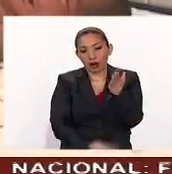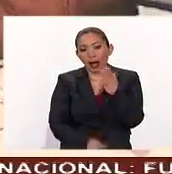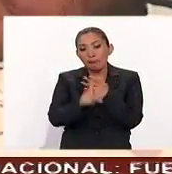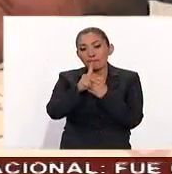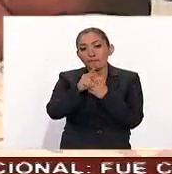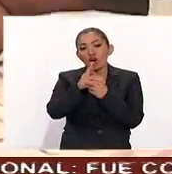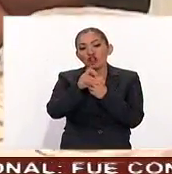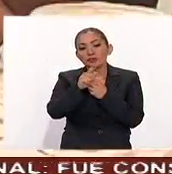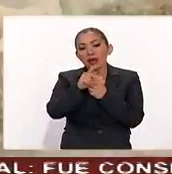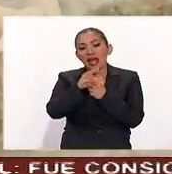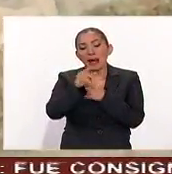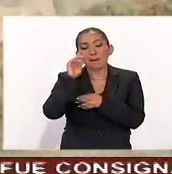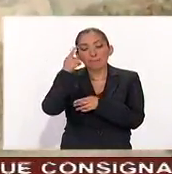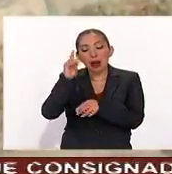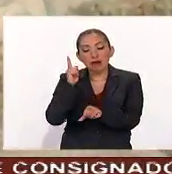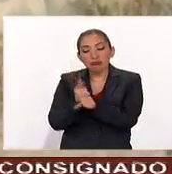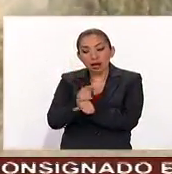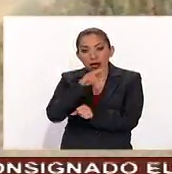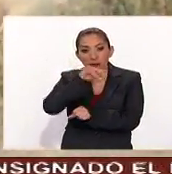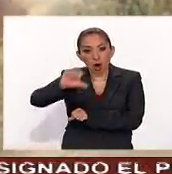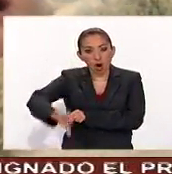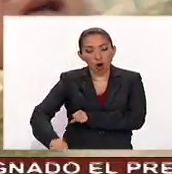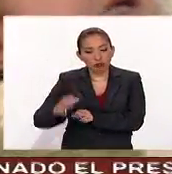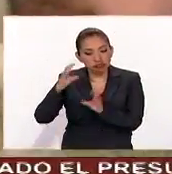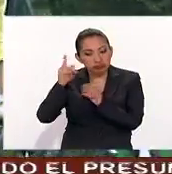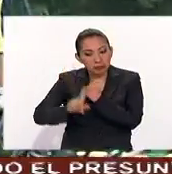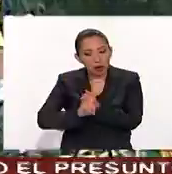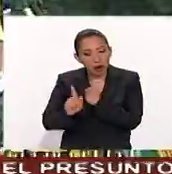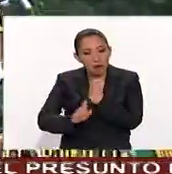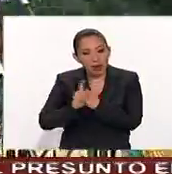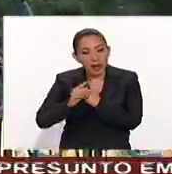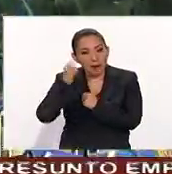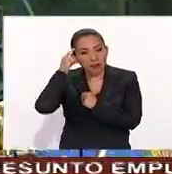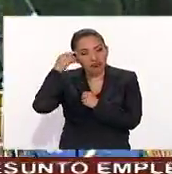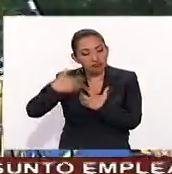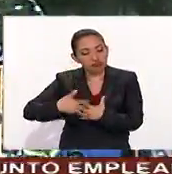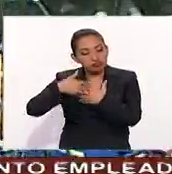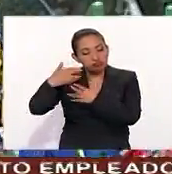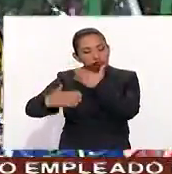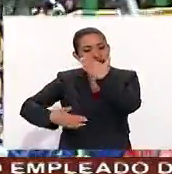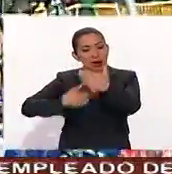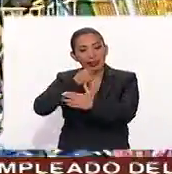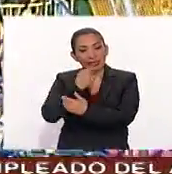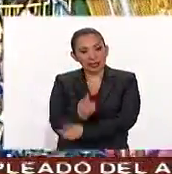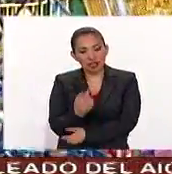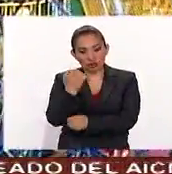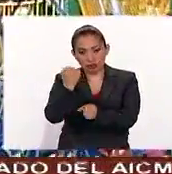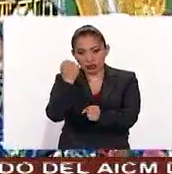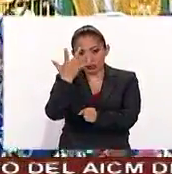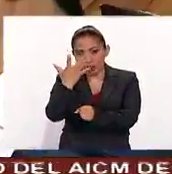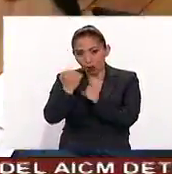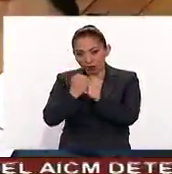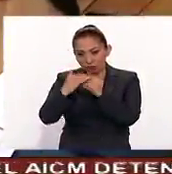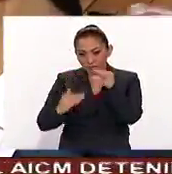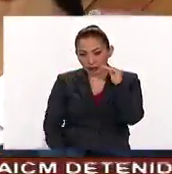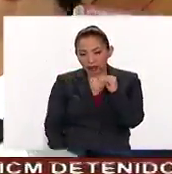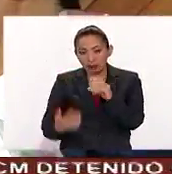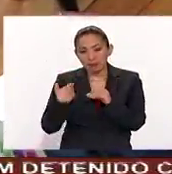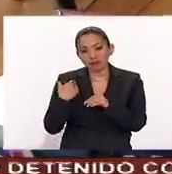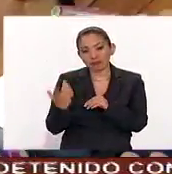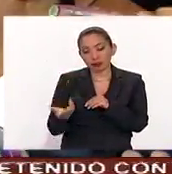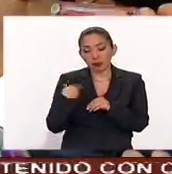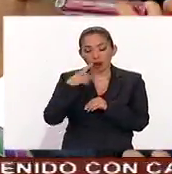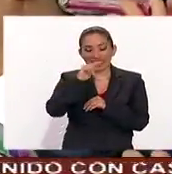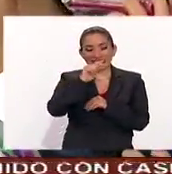Prospera para detectar de manera oportuna problemas en el neurodesarrollo en menores de cinco años. Fundamentalmente, los